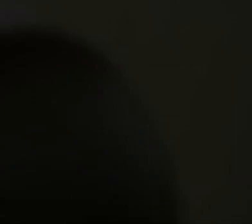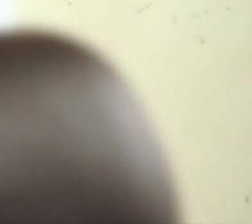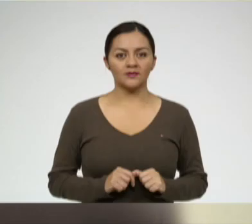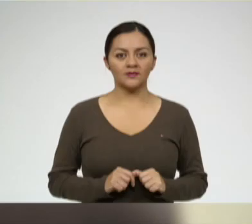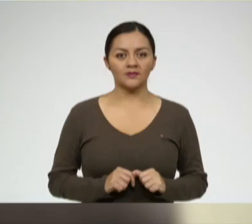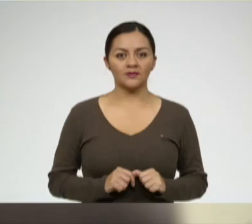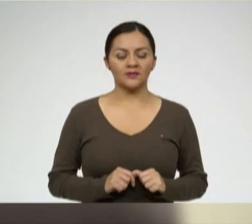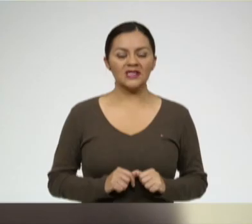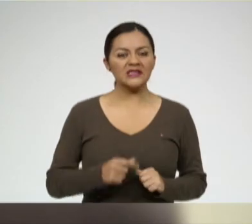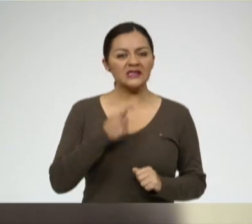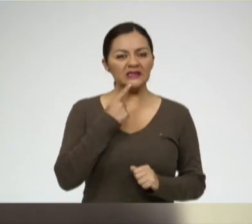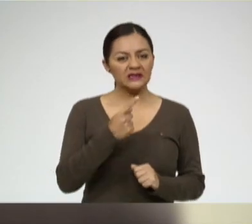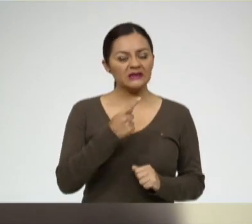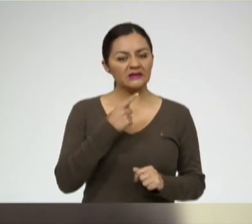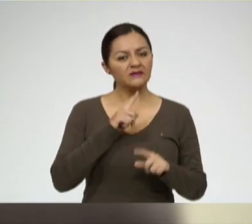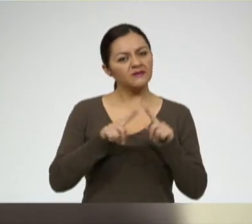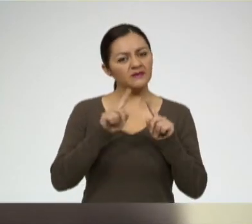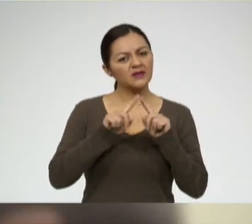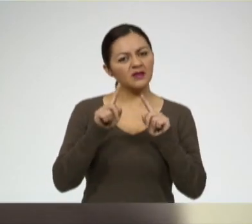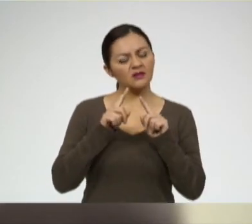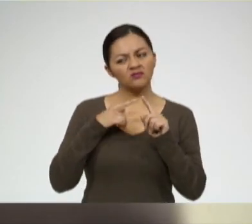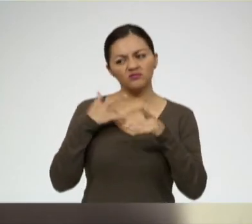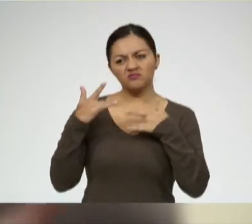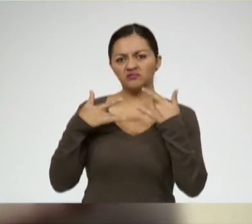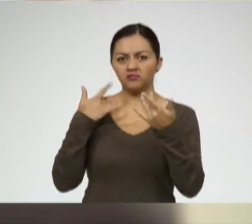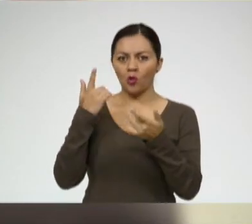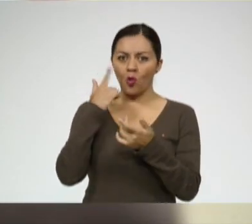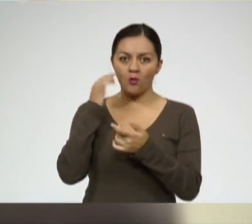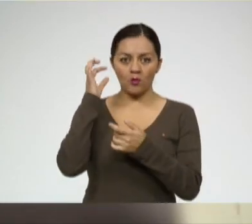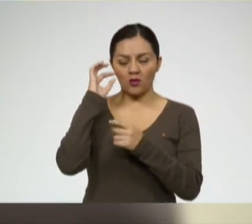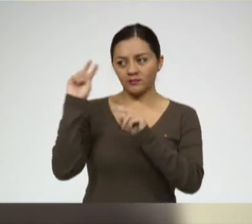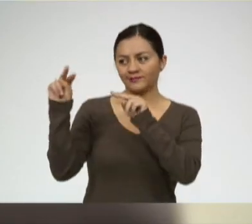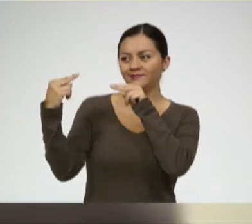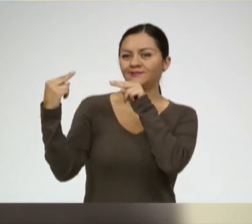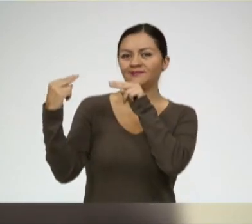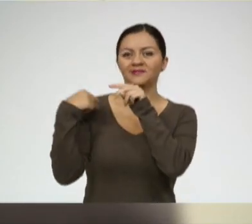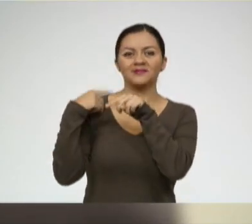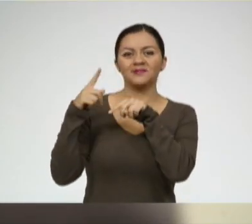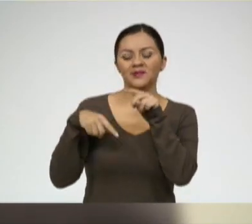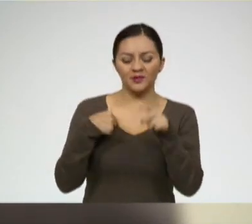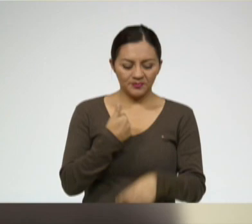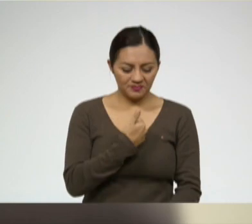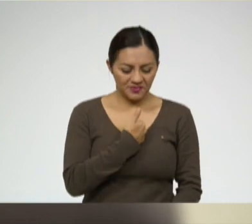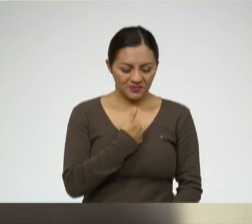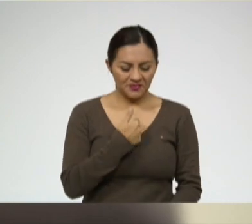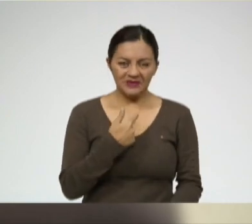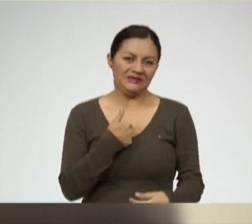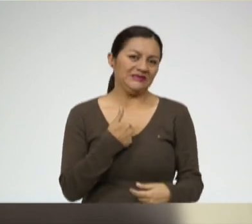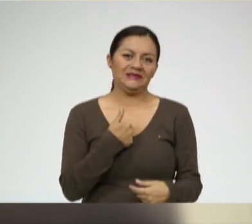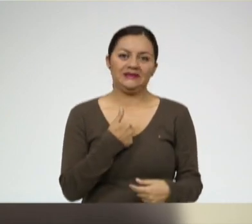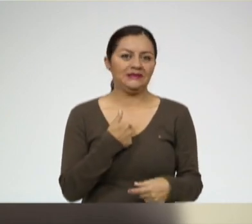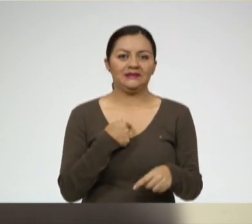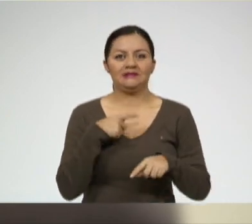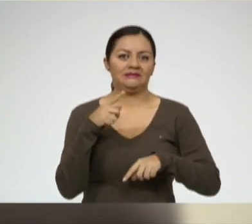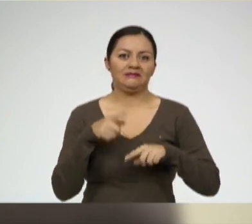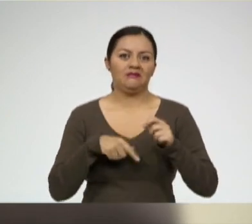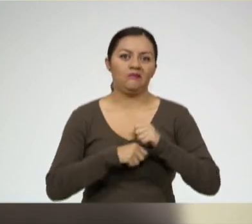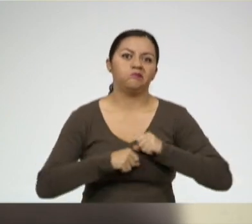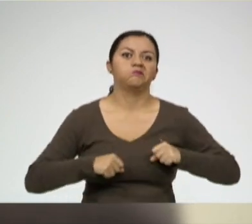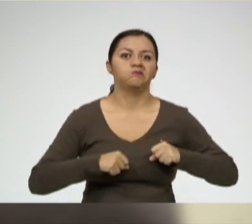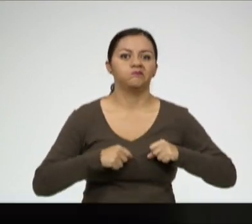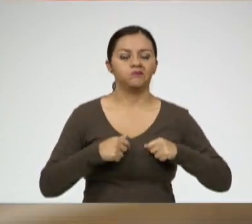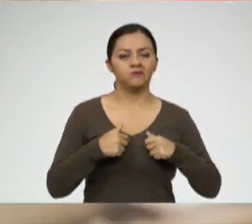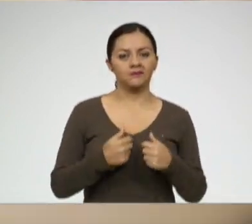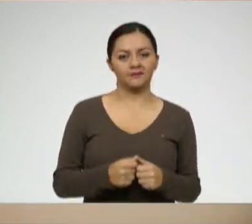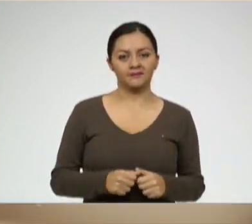No te sientes atractivo al sexo opuesto porque tú de pronto psicológicamente ya te también te imaginas es que es porque estoy